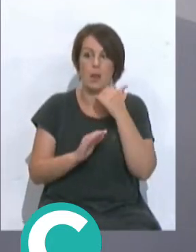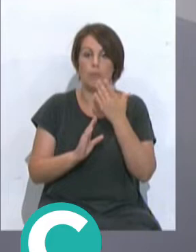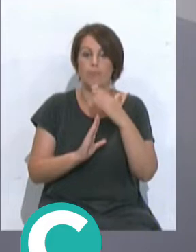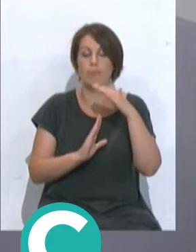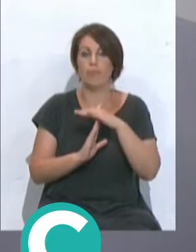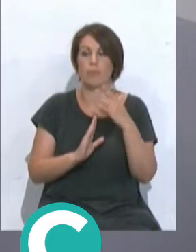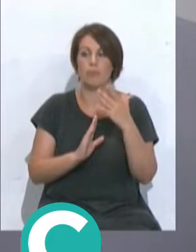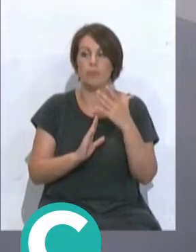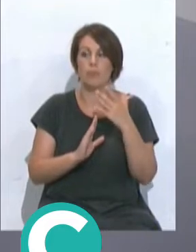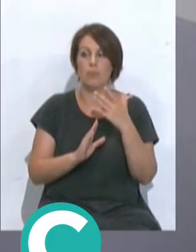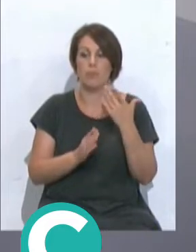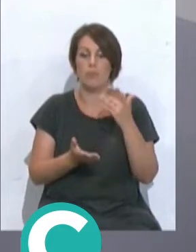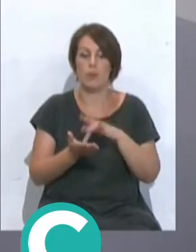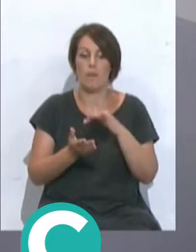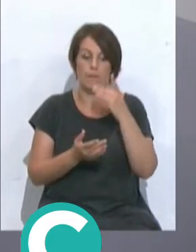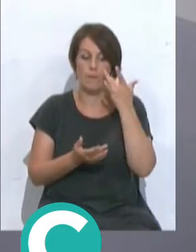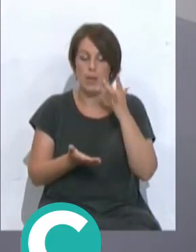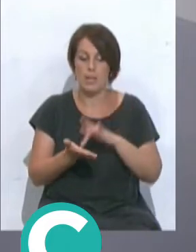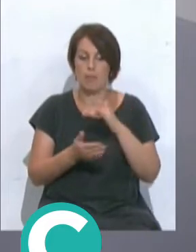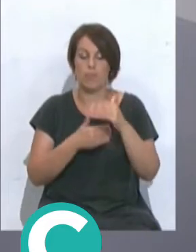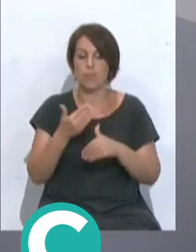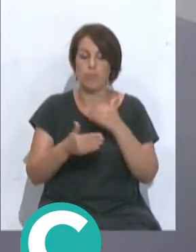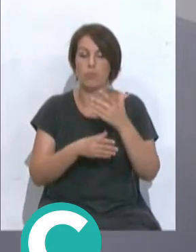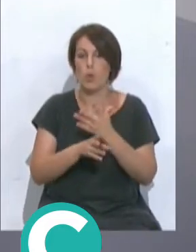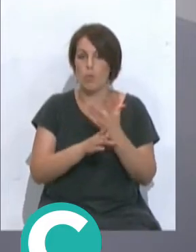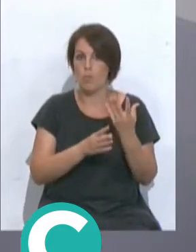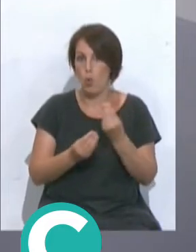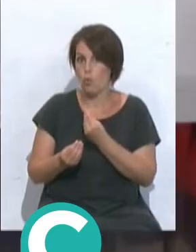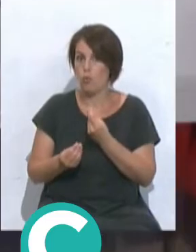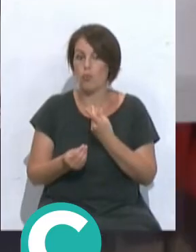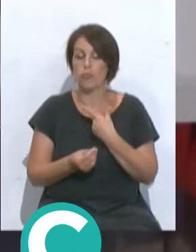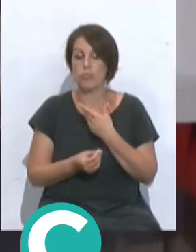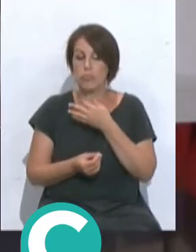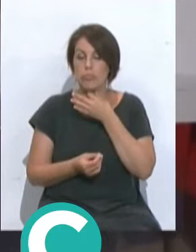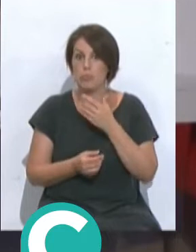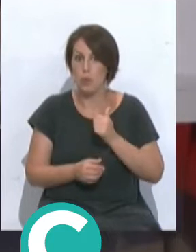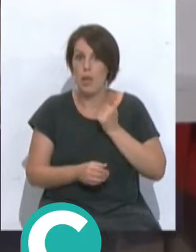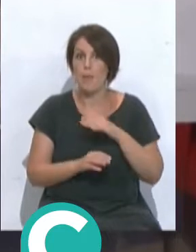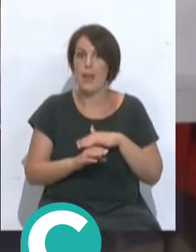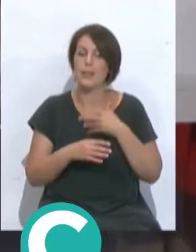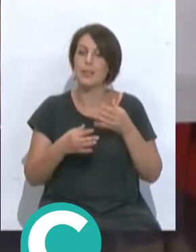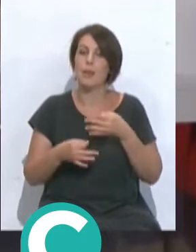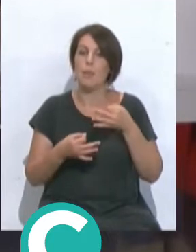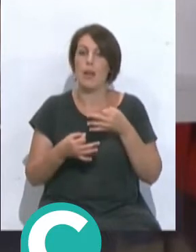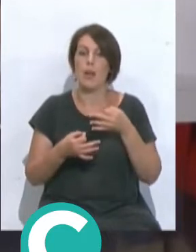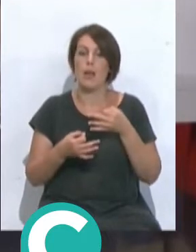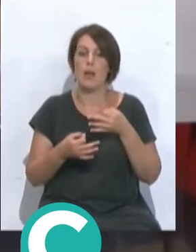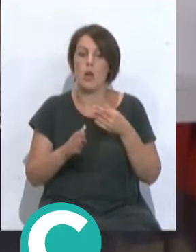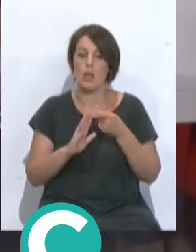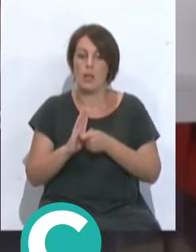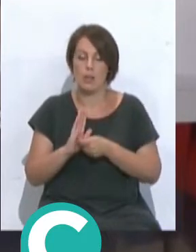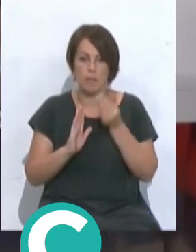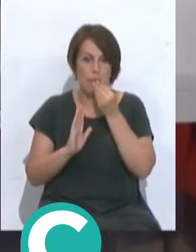paralizado y conforme pasen las fechas, muchos de los jugadores además que apurarán sus opciones de tener siempre las mejores